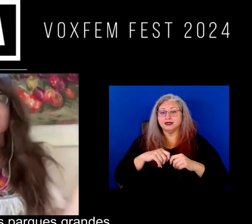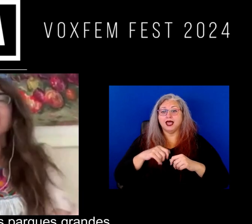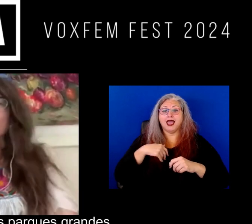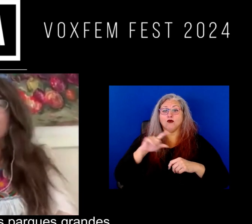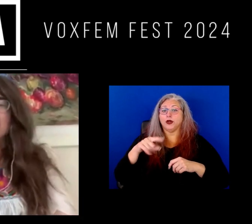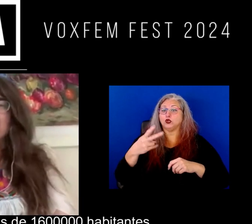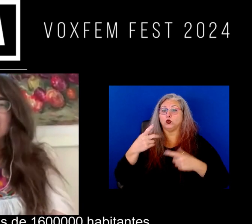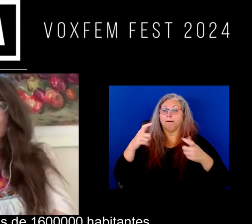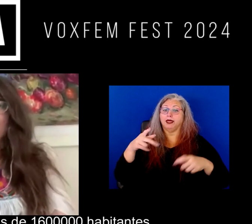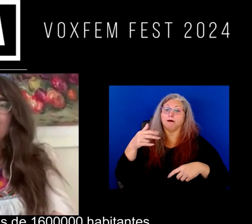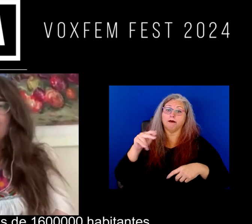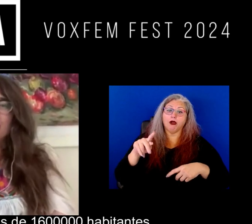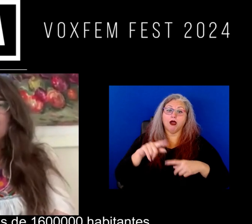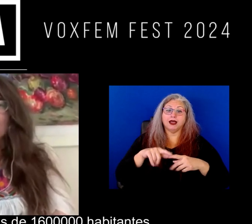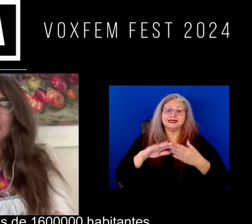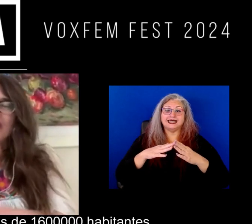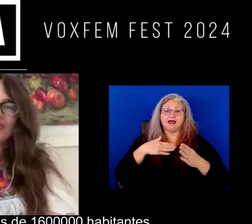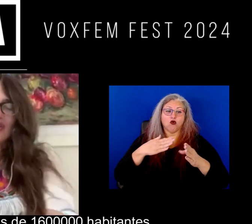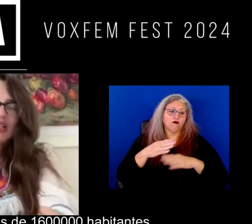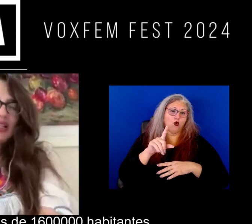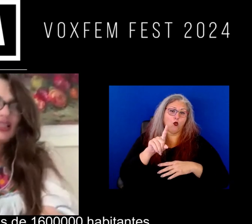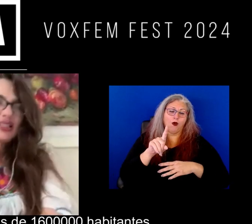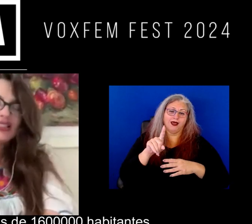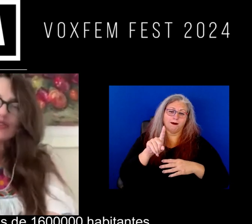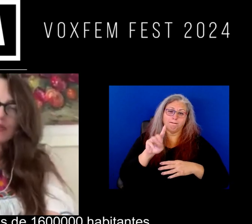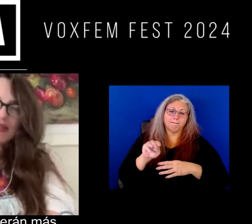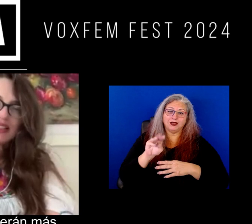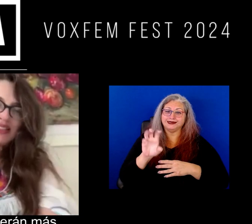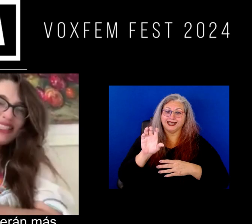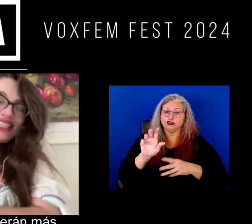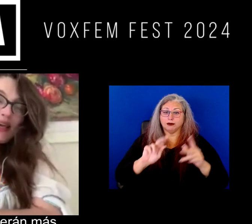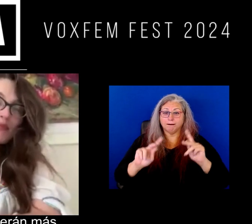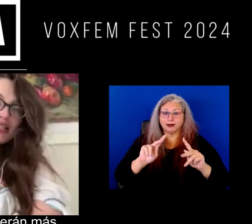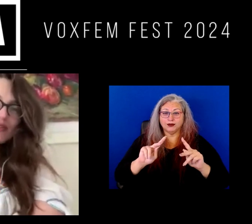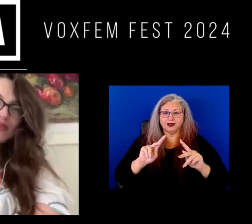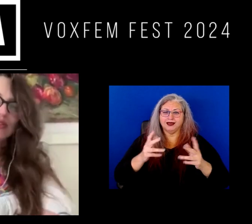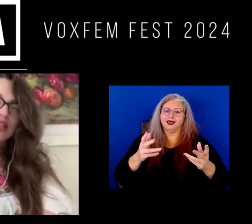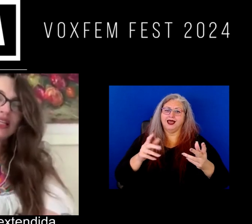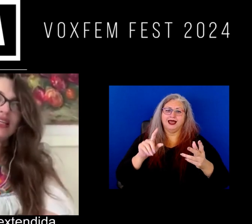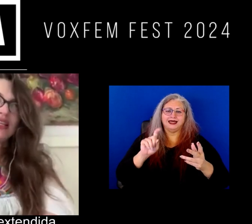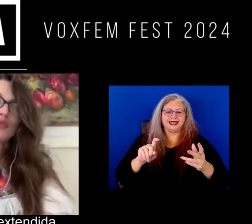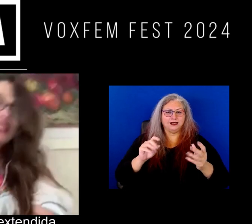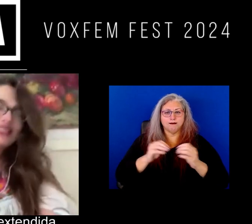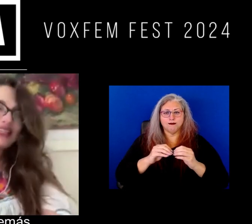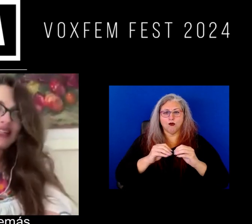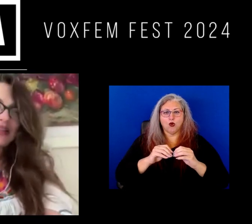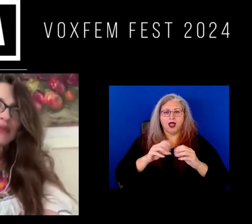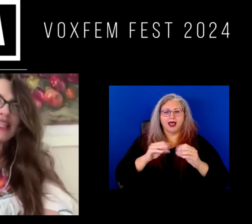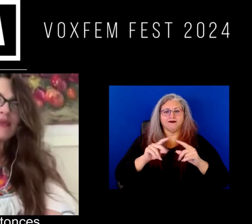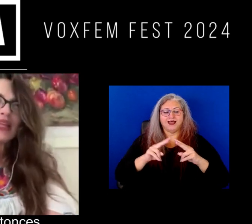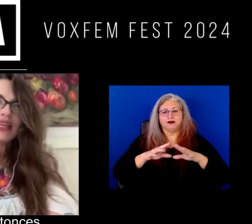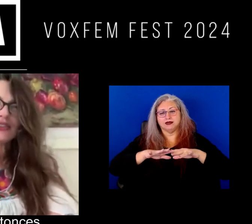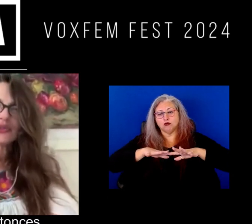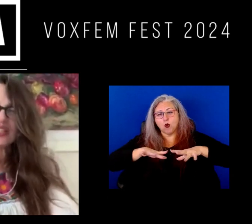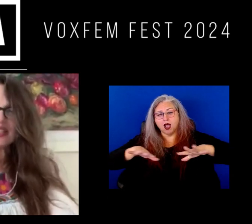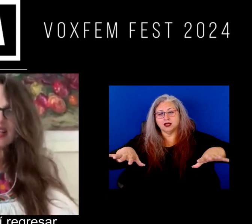solamente los parques grandes en una ciudad de más de un millón 600 mil habitantes que será más ¿no? muy extendida además